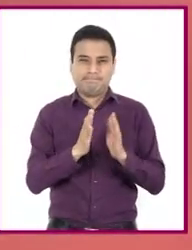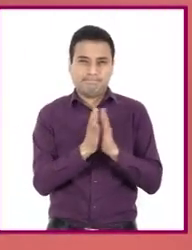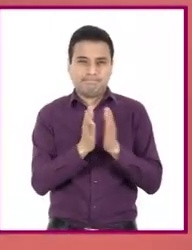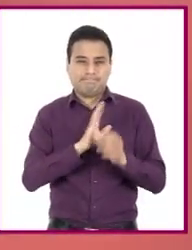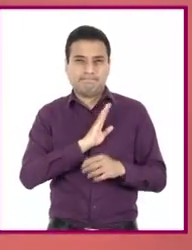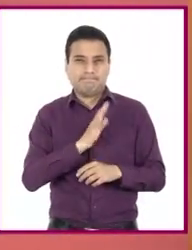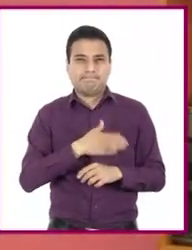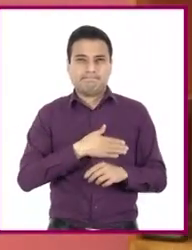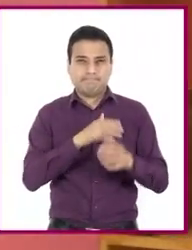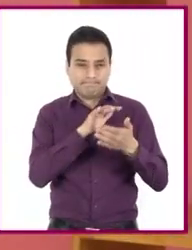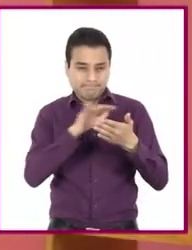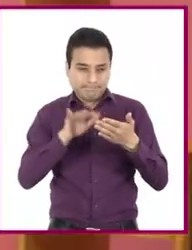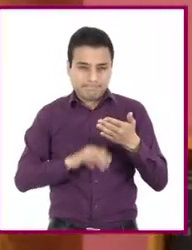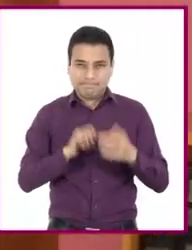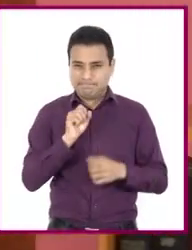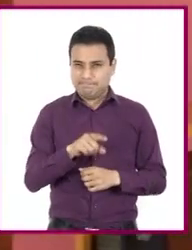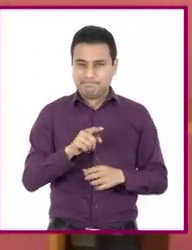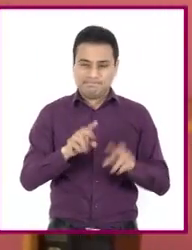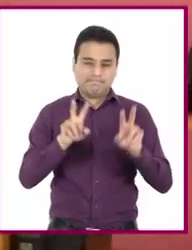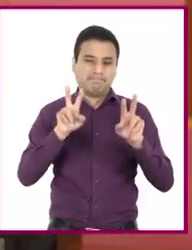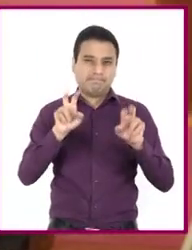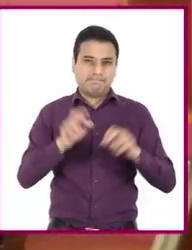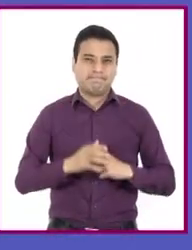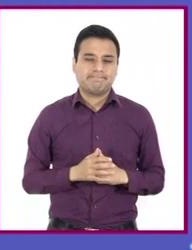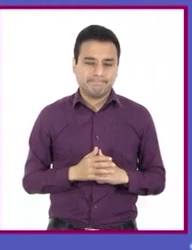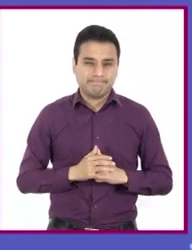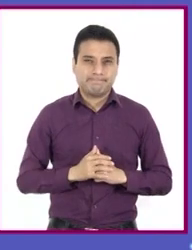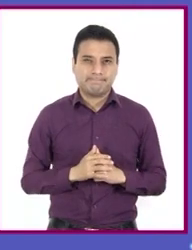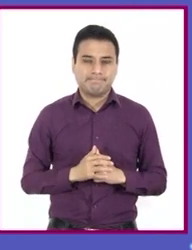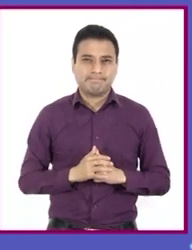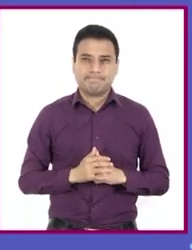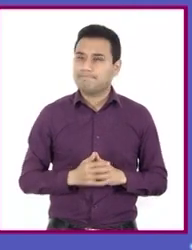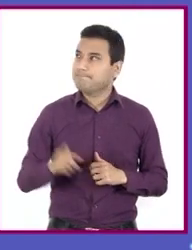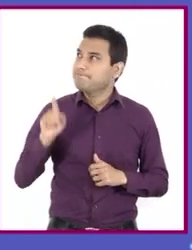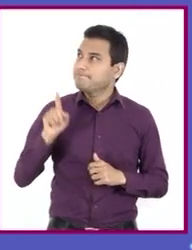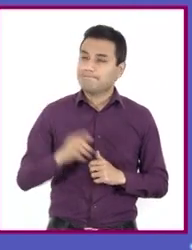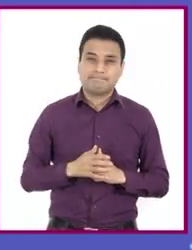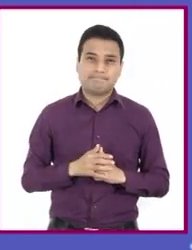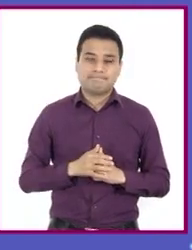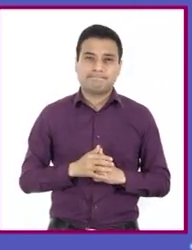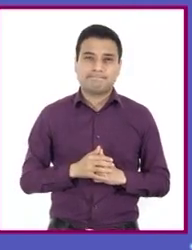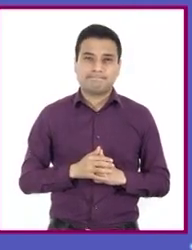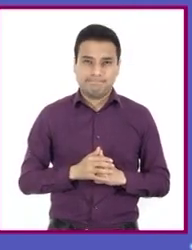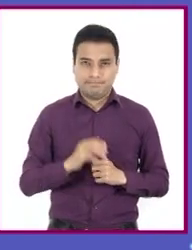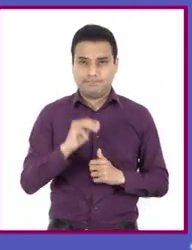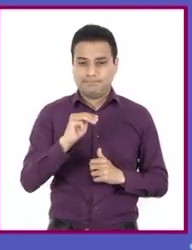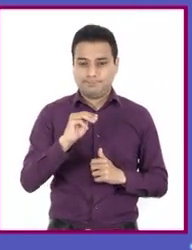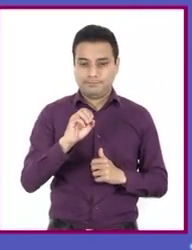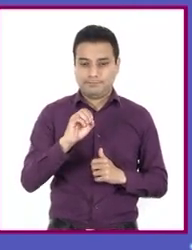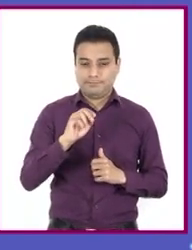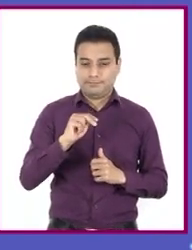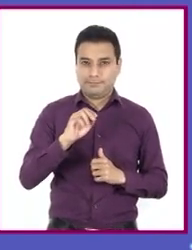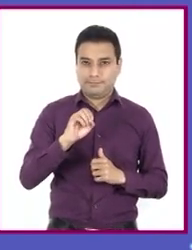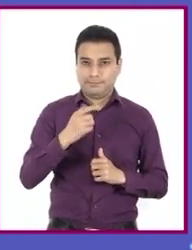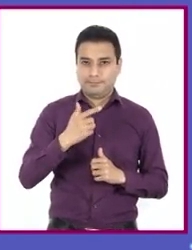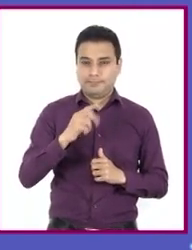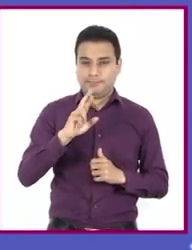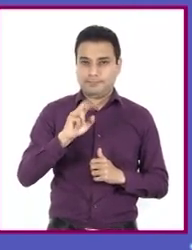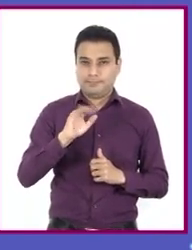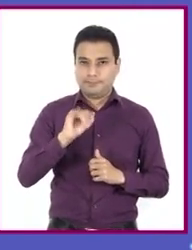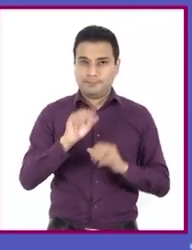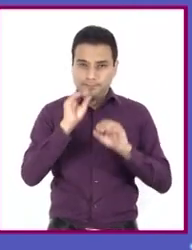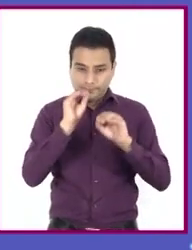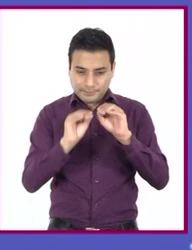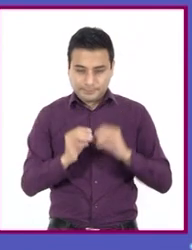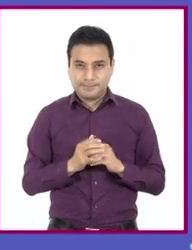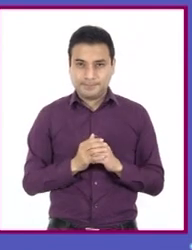aprendizaje esperado que trabajamos a lo largo de la sesión. En específico,